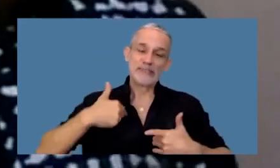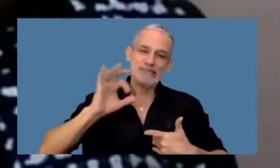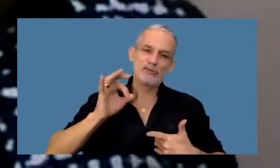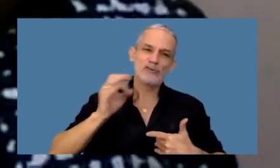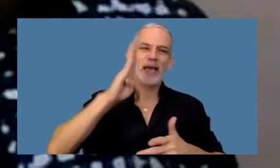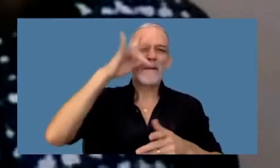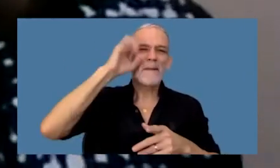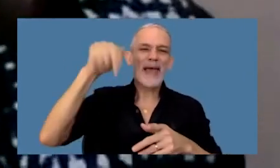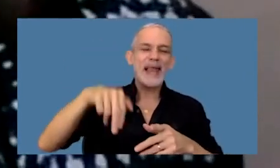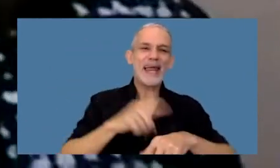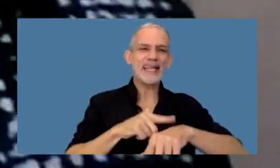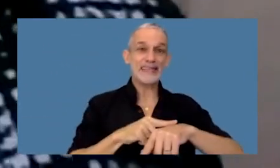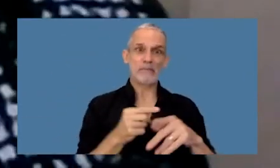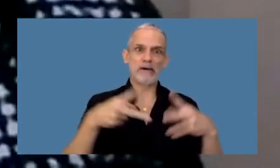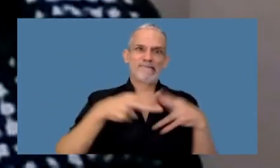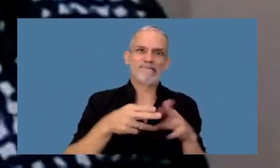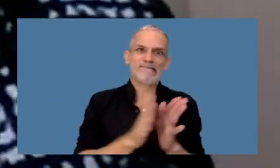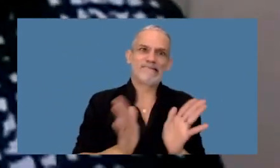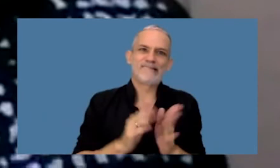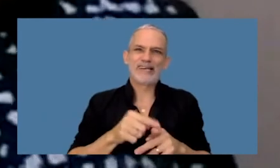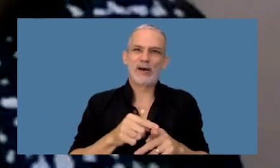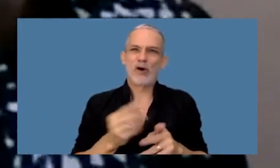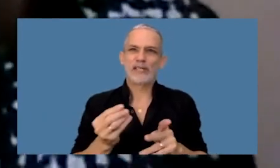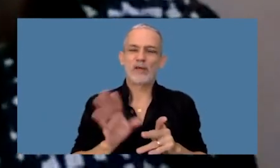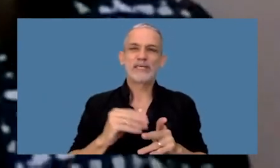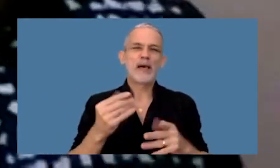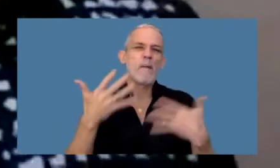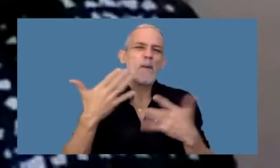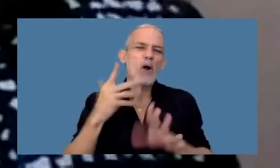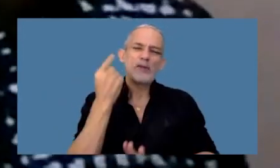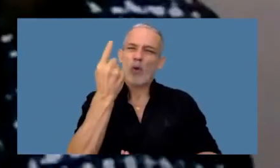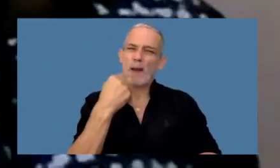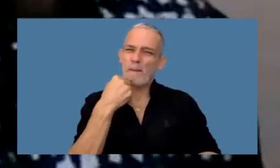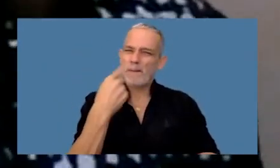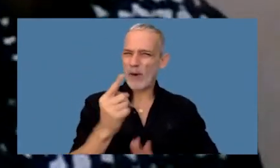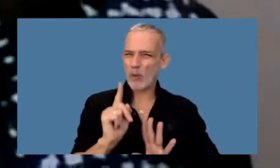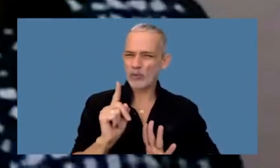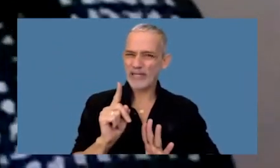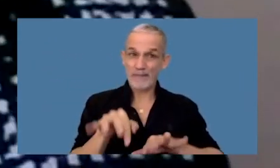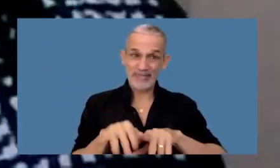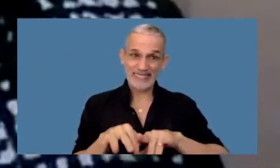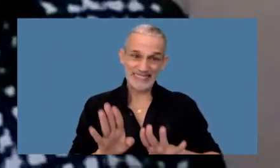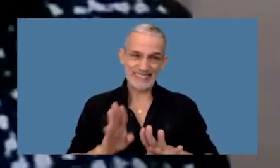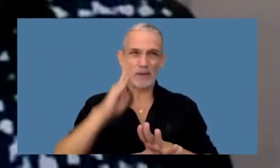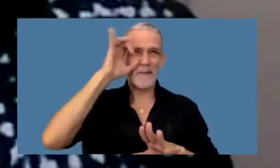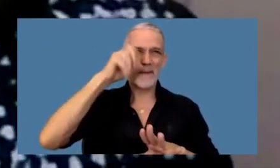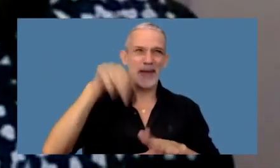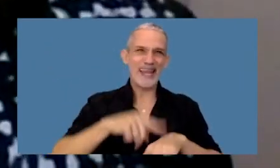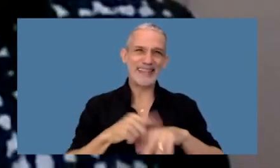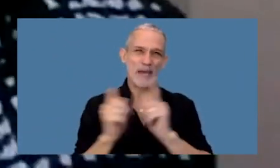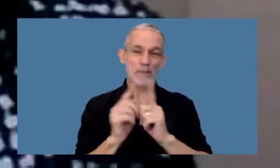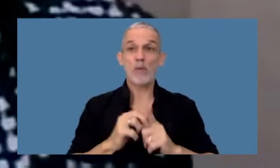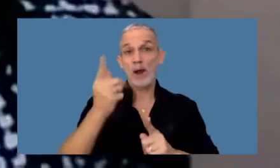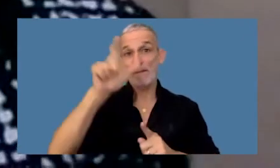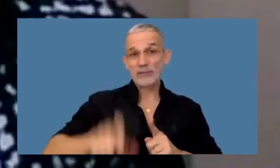Belén tiene tiempo limitado entonces la molesto con una pequeña consulta si bien alguien de nuestra